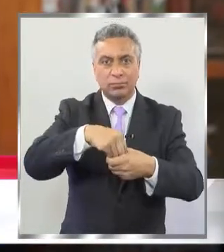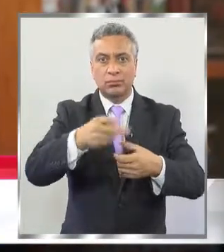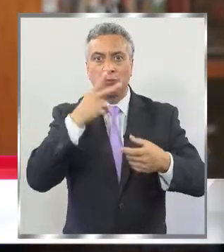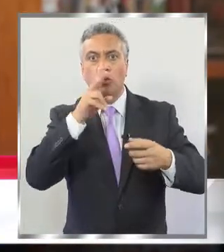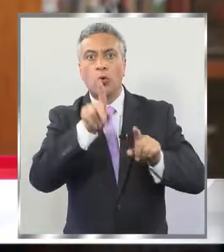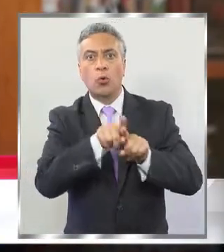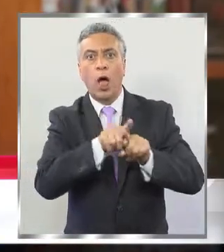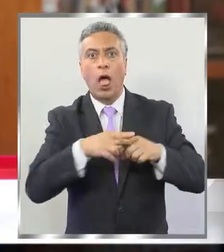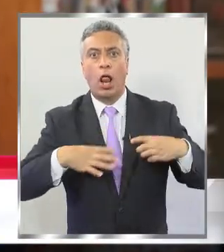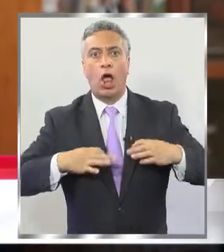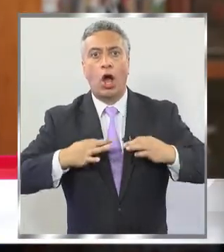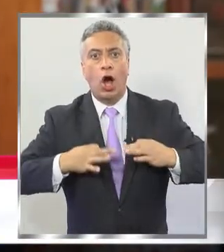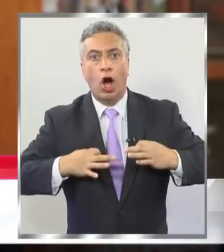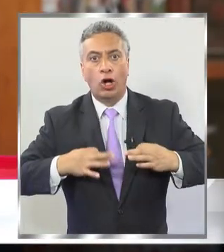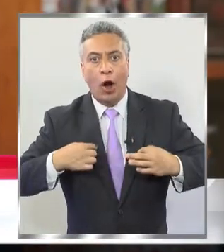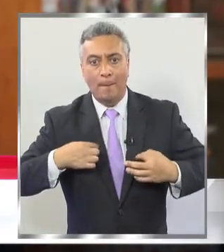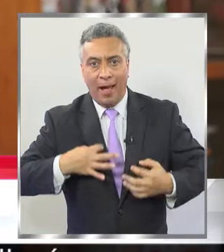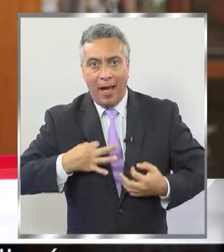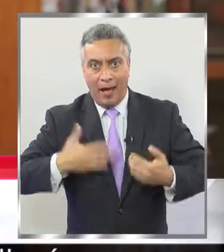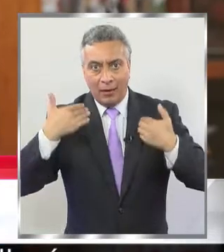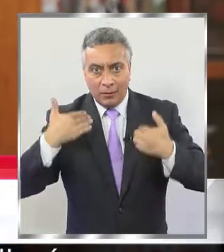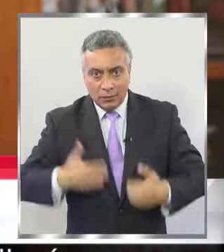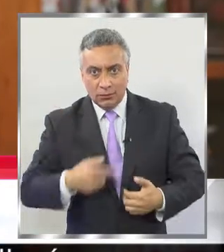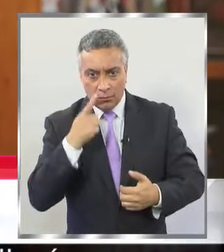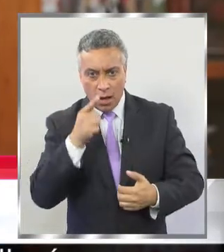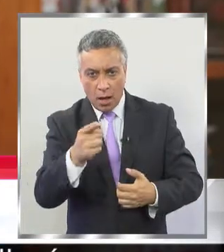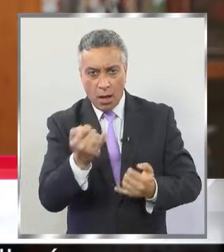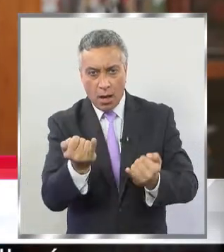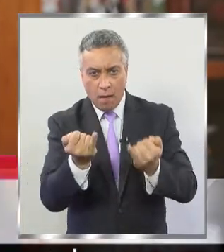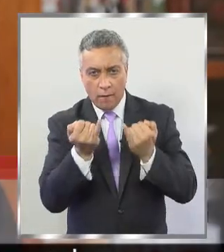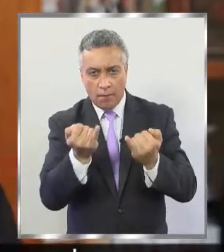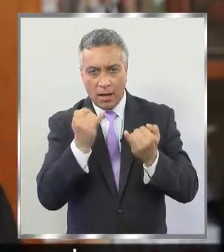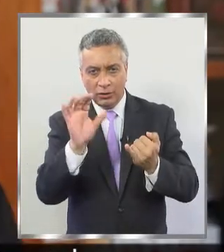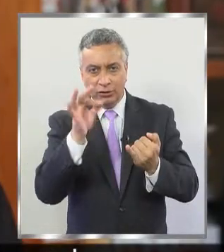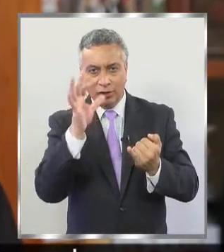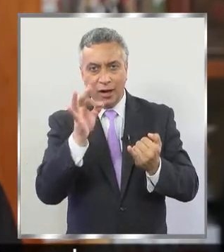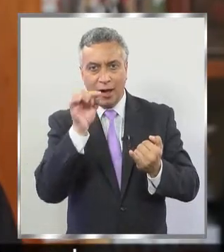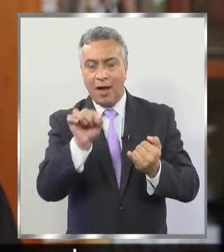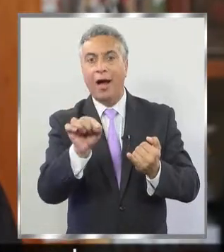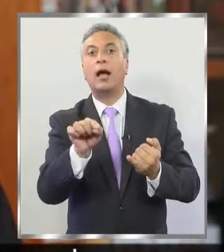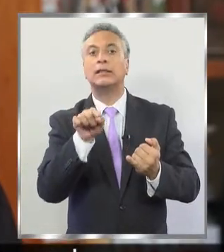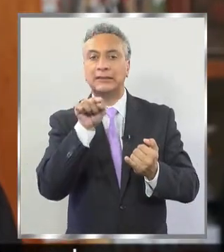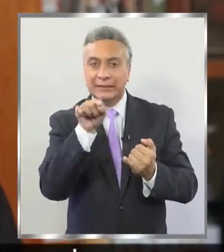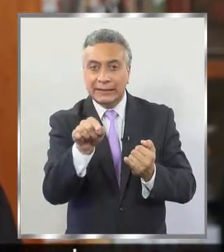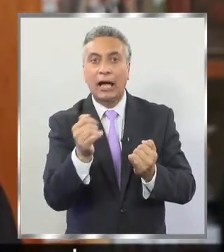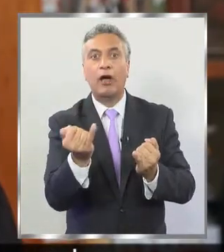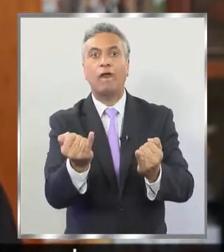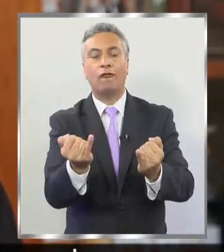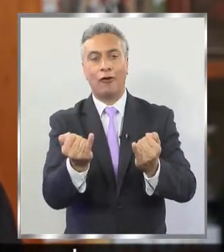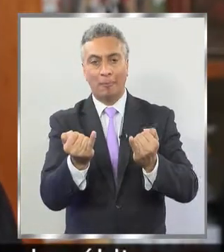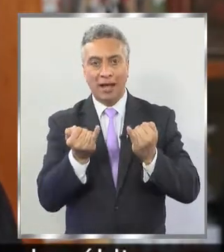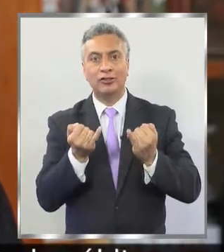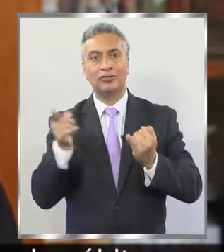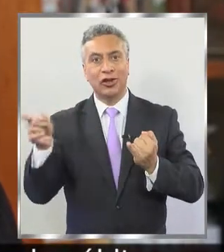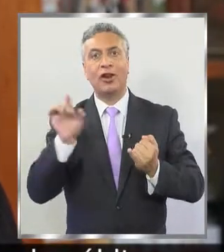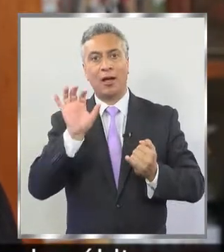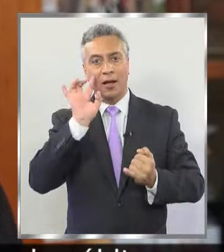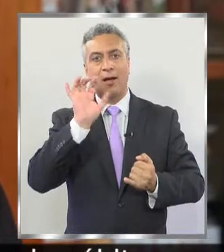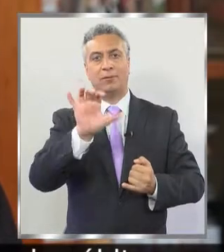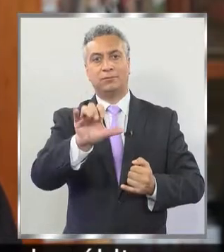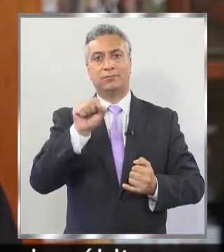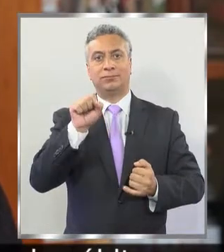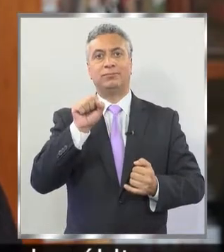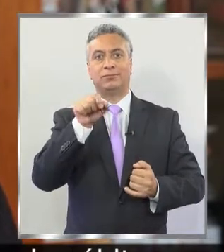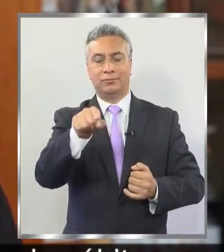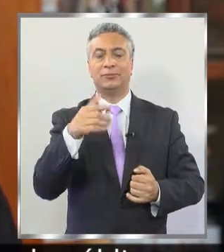vestimentas. En este caso, a la información que se llegó, fue información que se obtuvo de contenidos